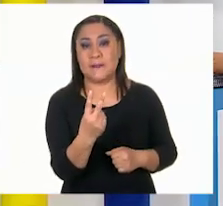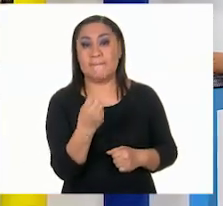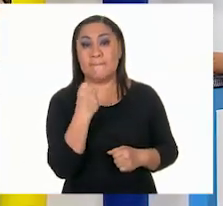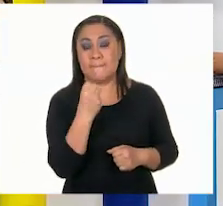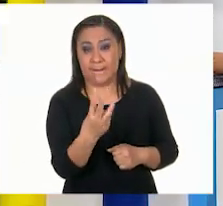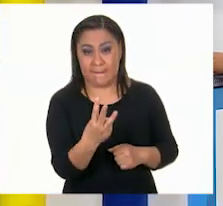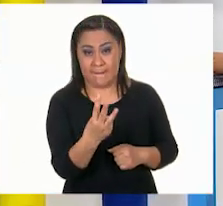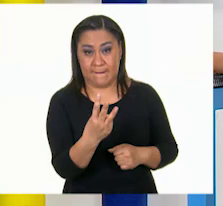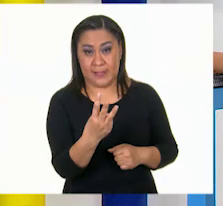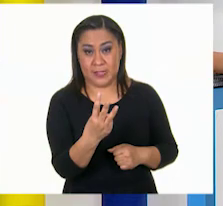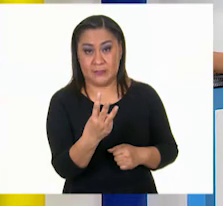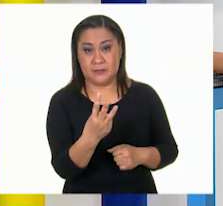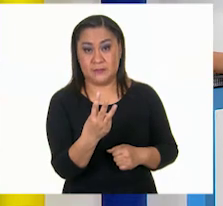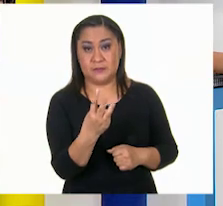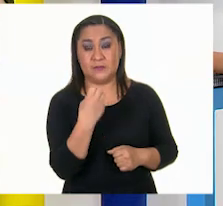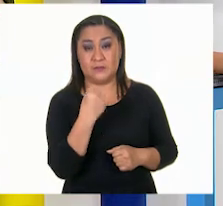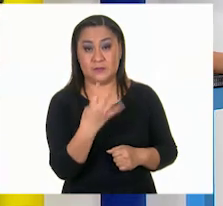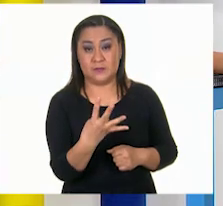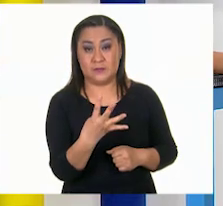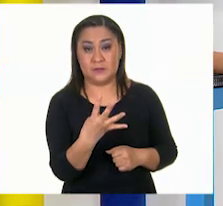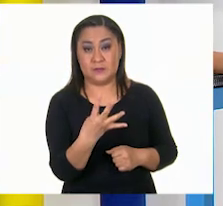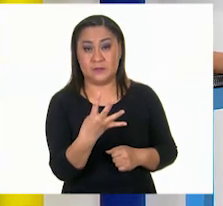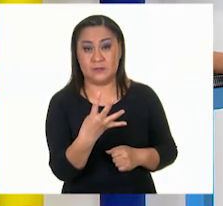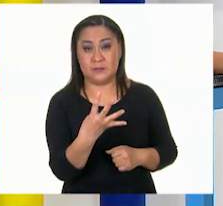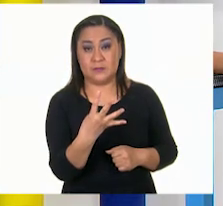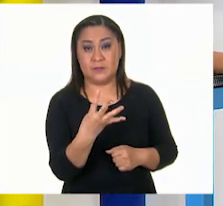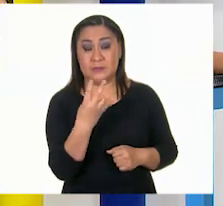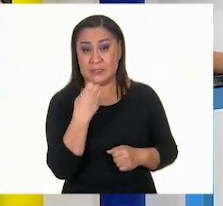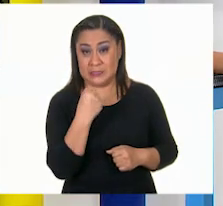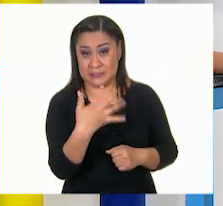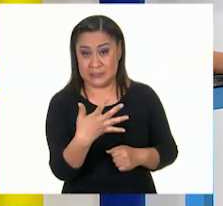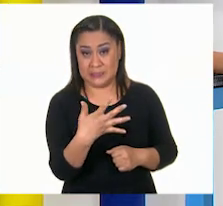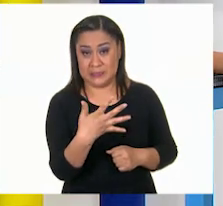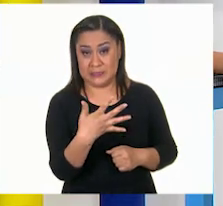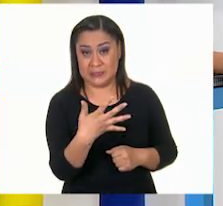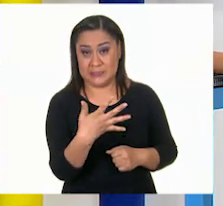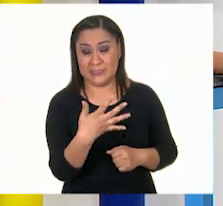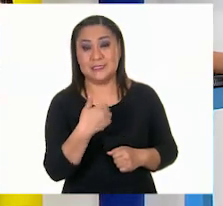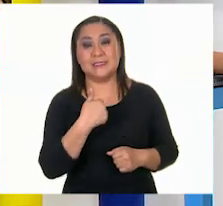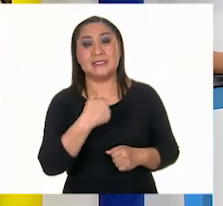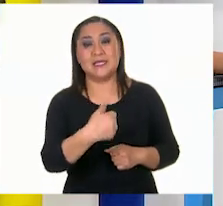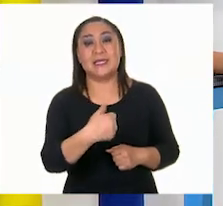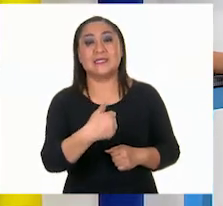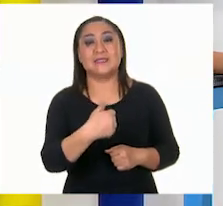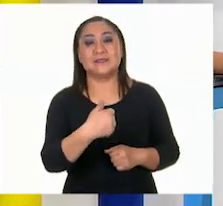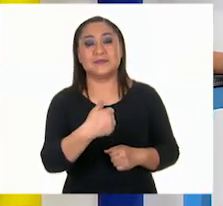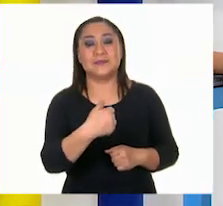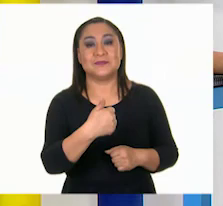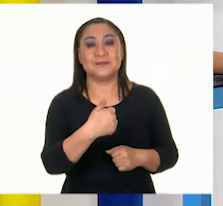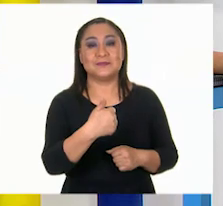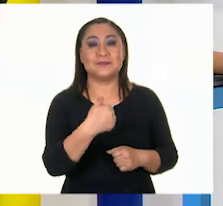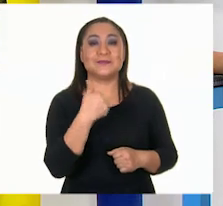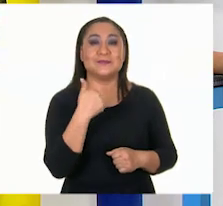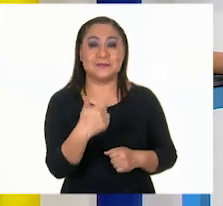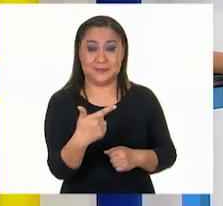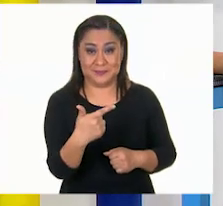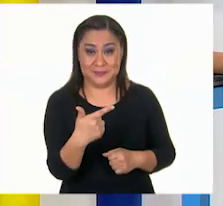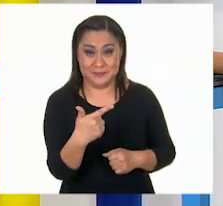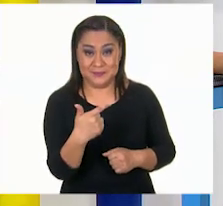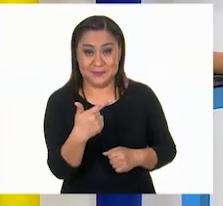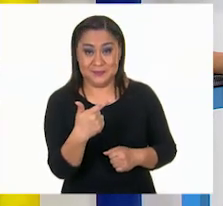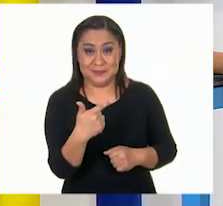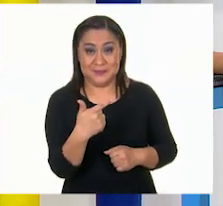Tres. Cuatro. Cinco. Seis. Siete.